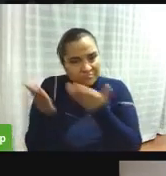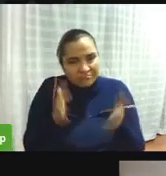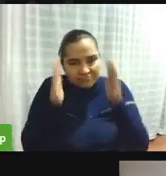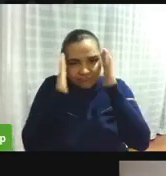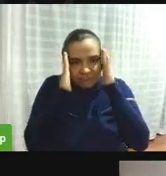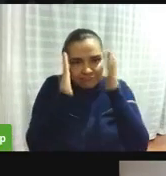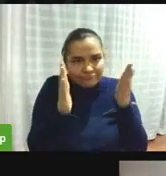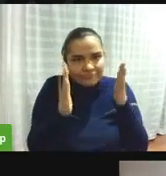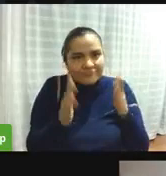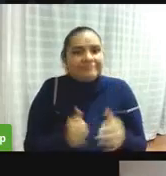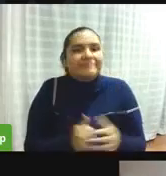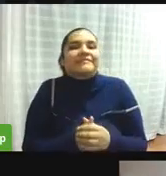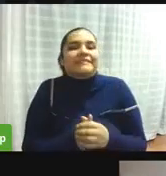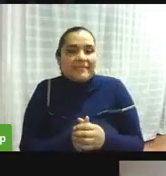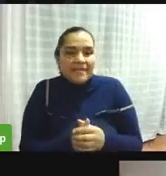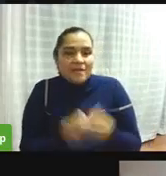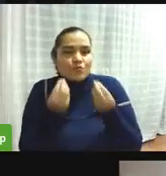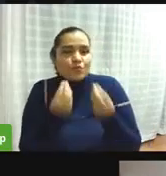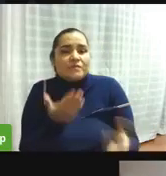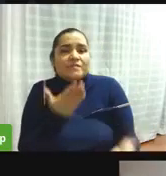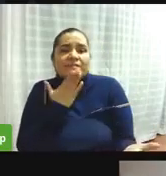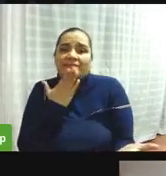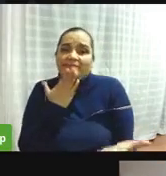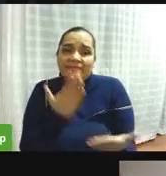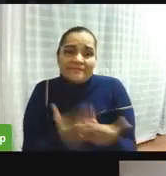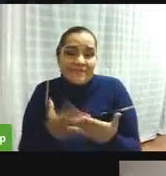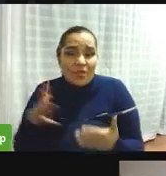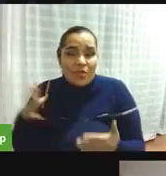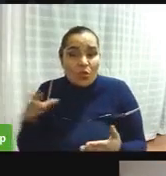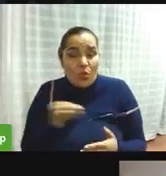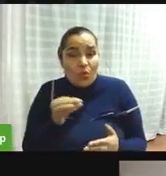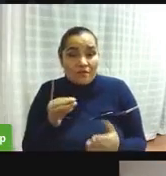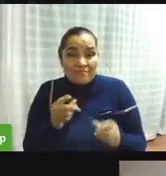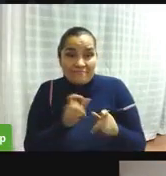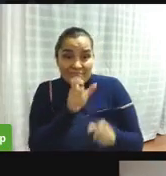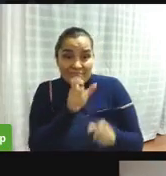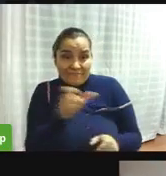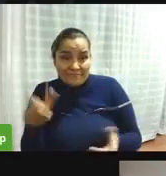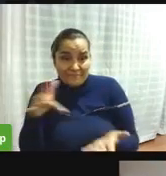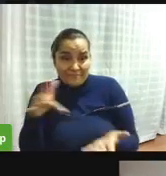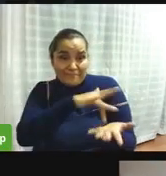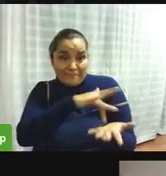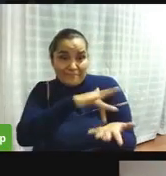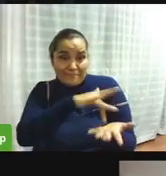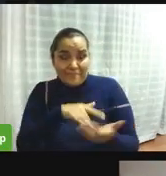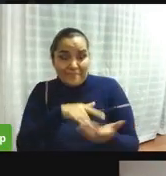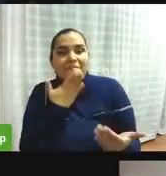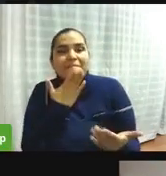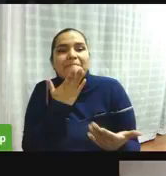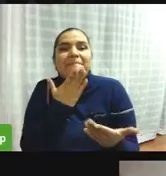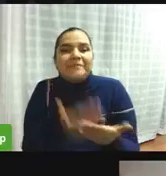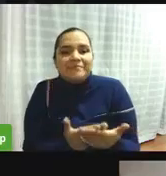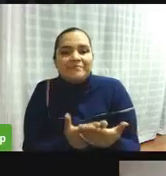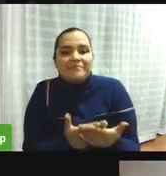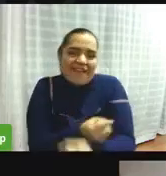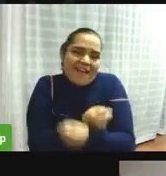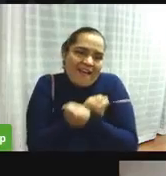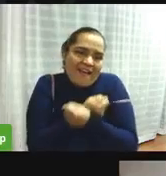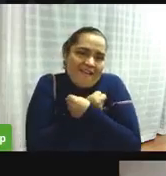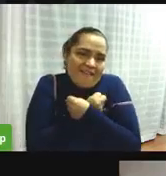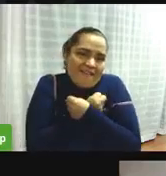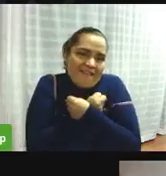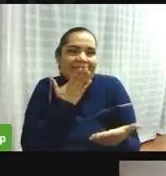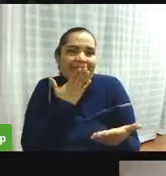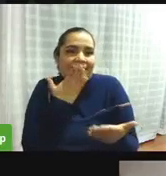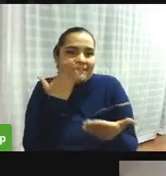personas que se conectaron a través de nuestro facebook live estaremos en contacto un abrazo gigante feliz el resto de noche